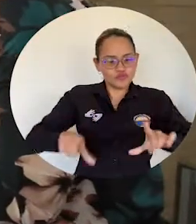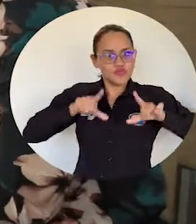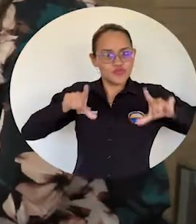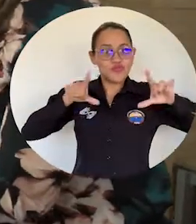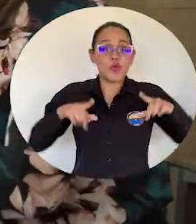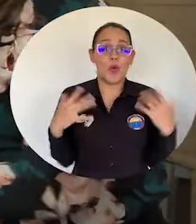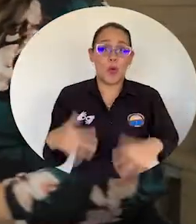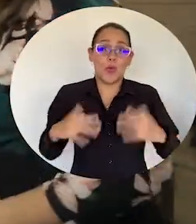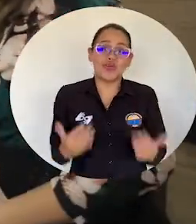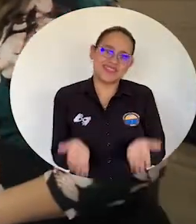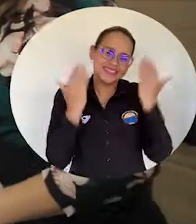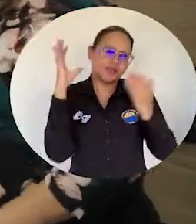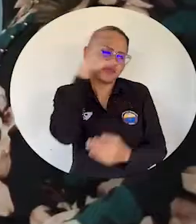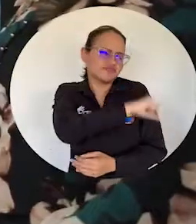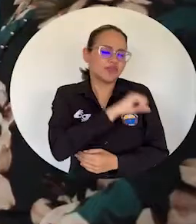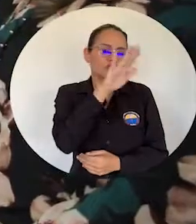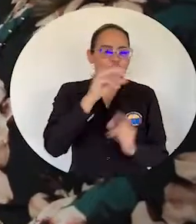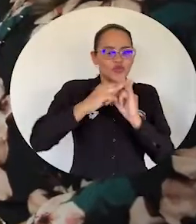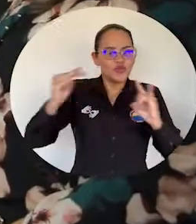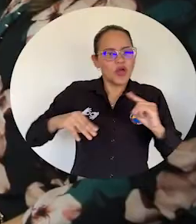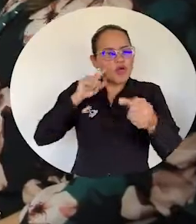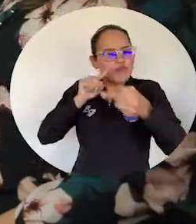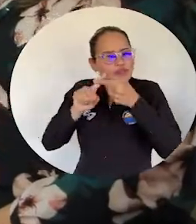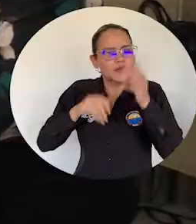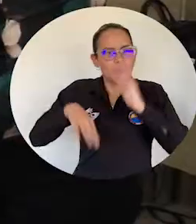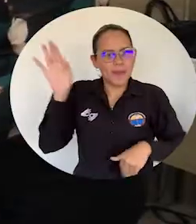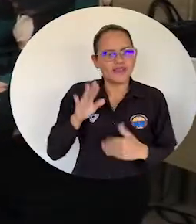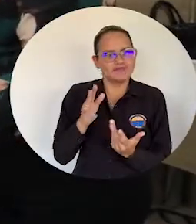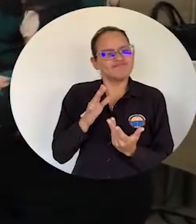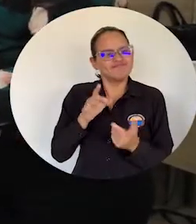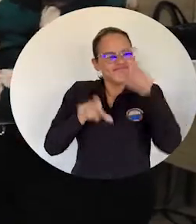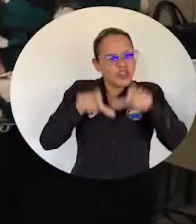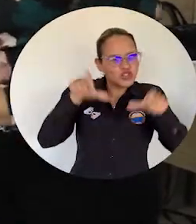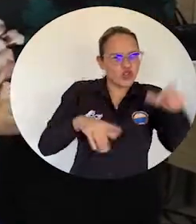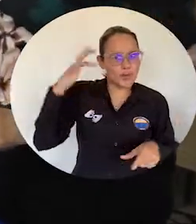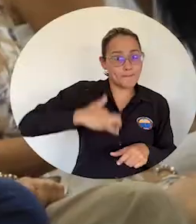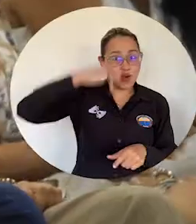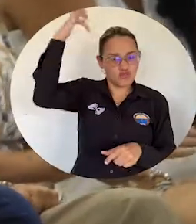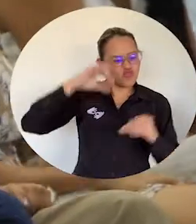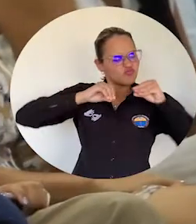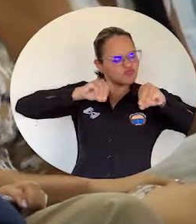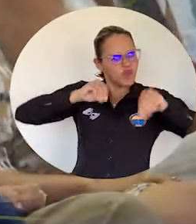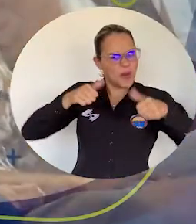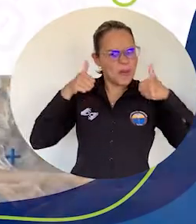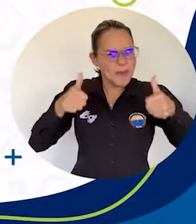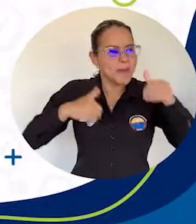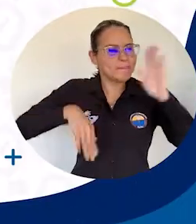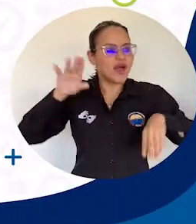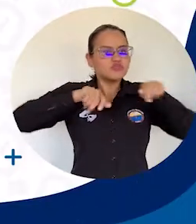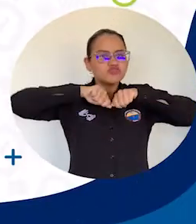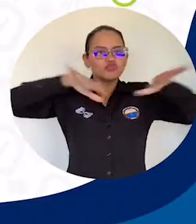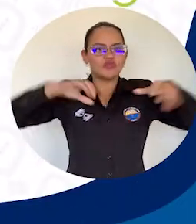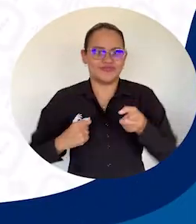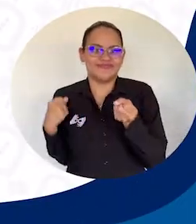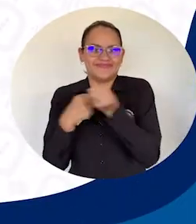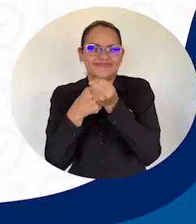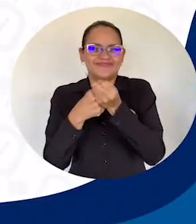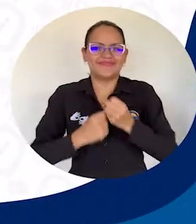muestra de que Uni Magdalena le apuesta a su compromiso institucional de formar profesionales integrales y con alto sentido de lo público.